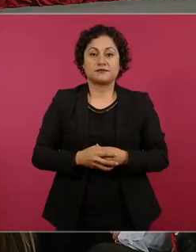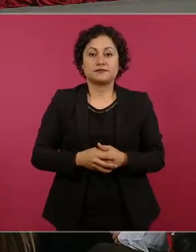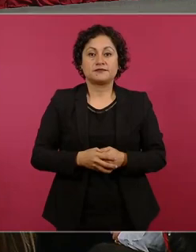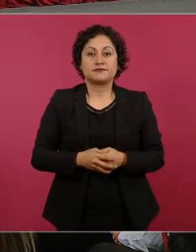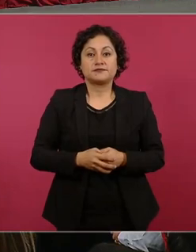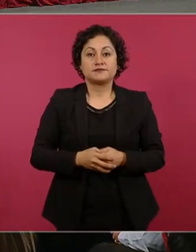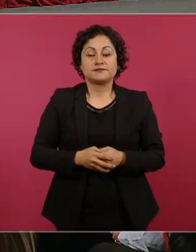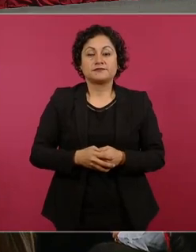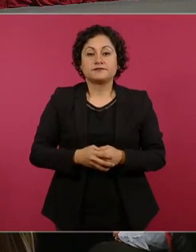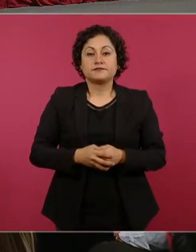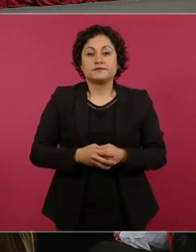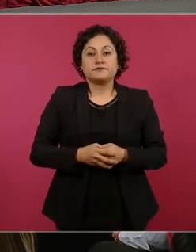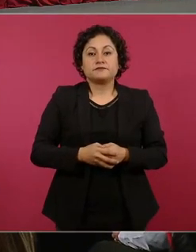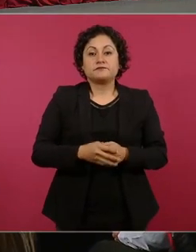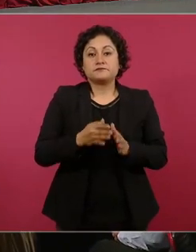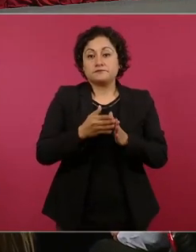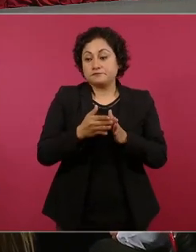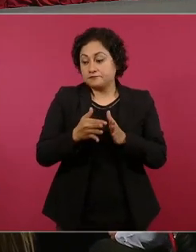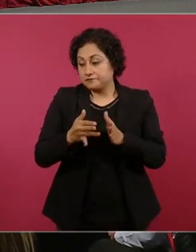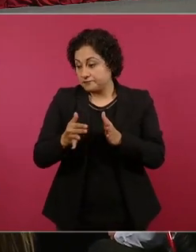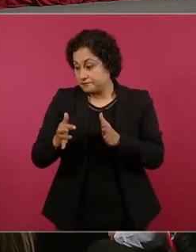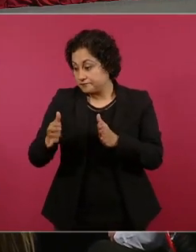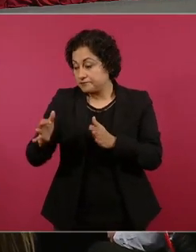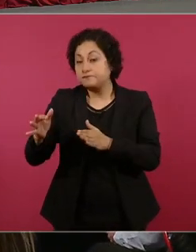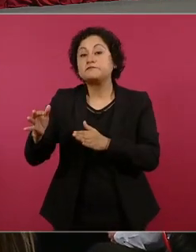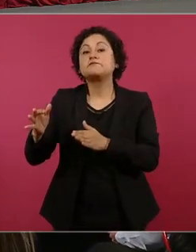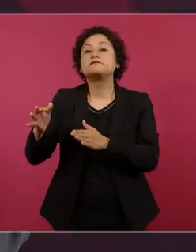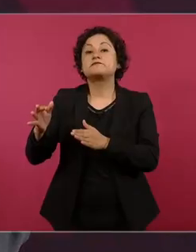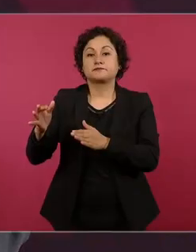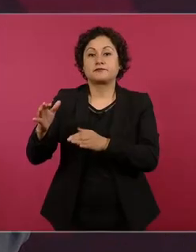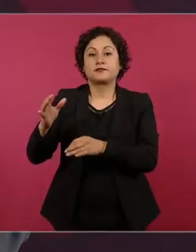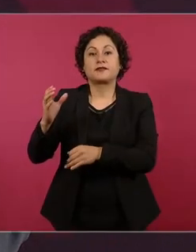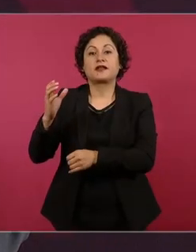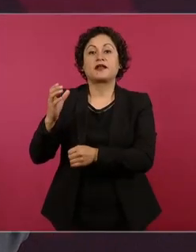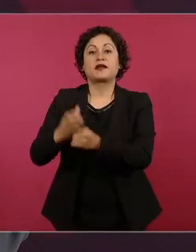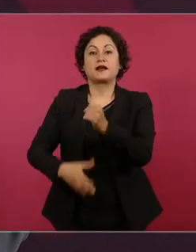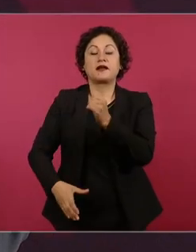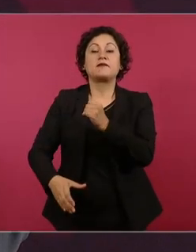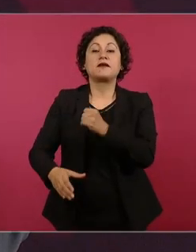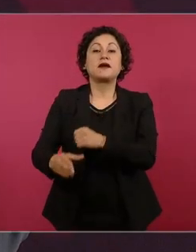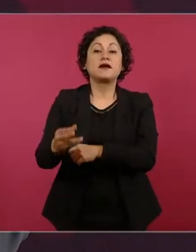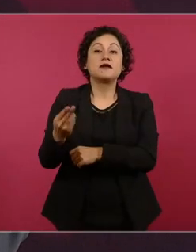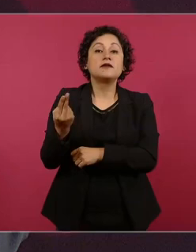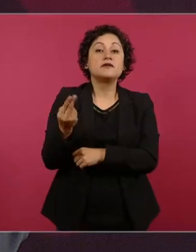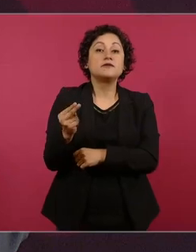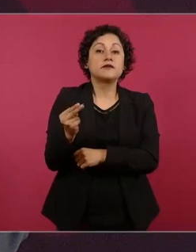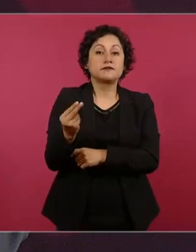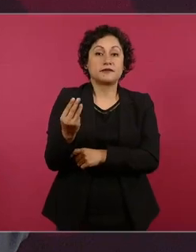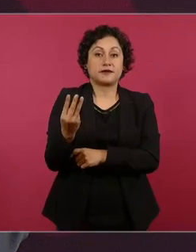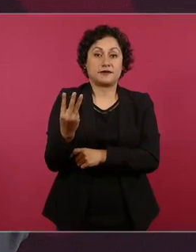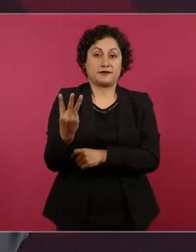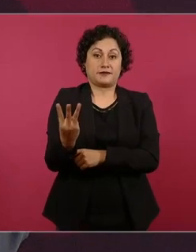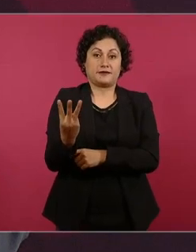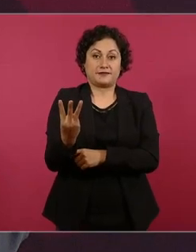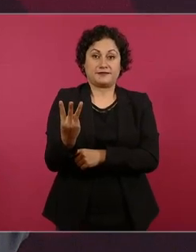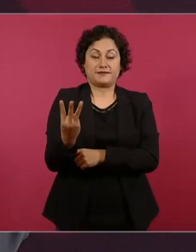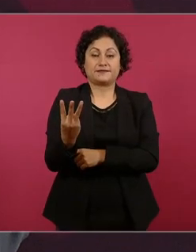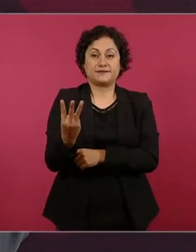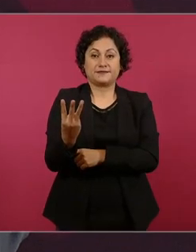concluyéndolos el domingo 3 de noviembre y así